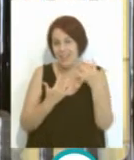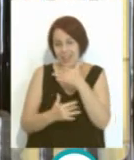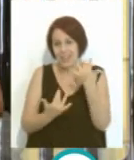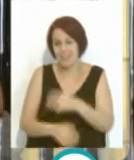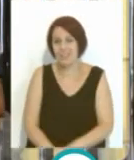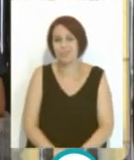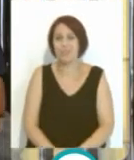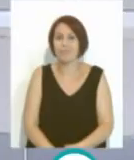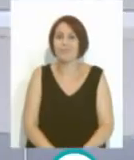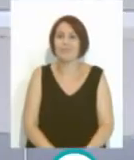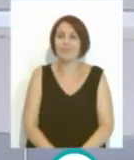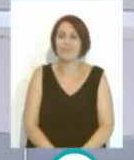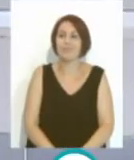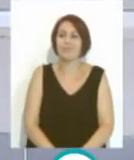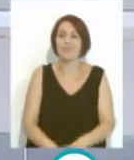Eso es un equipo.